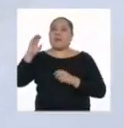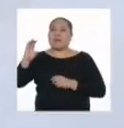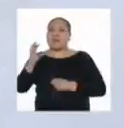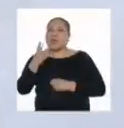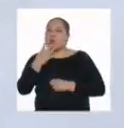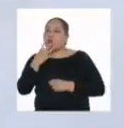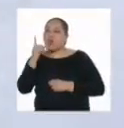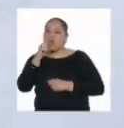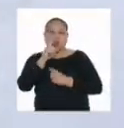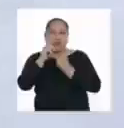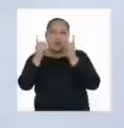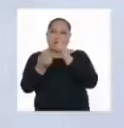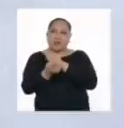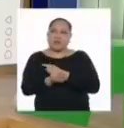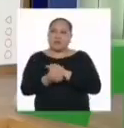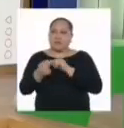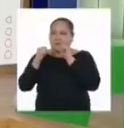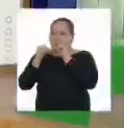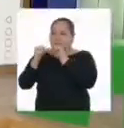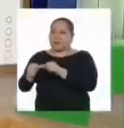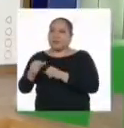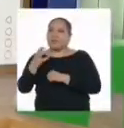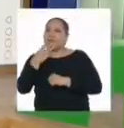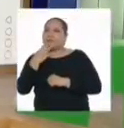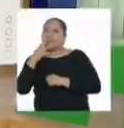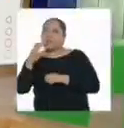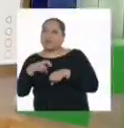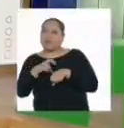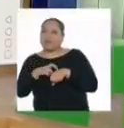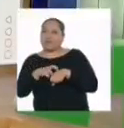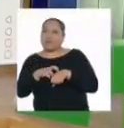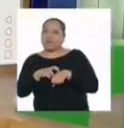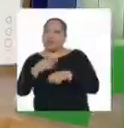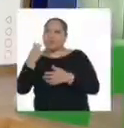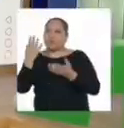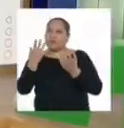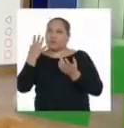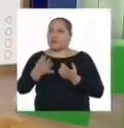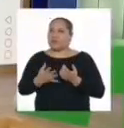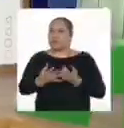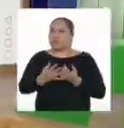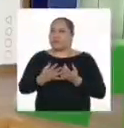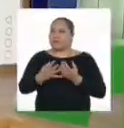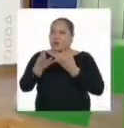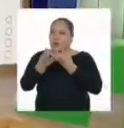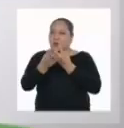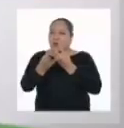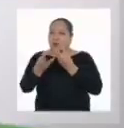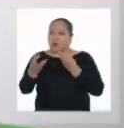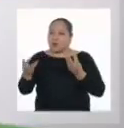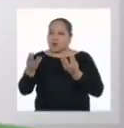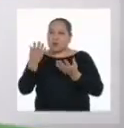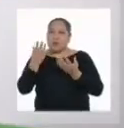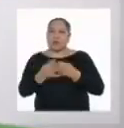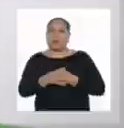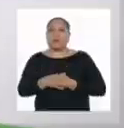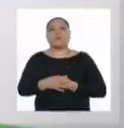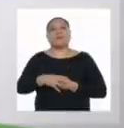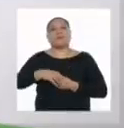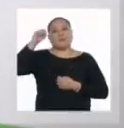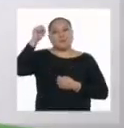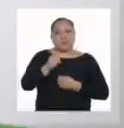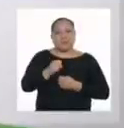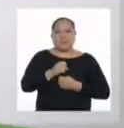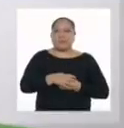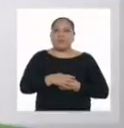eso el color no cambia. Sigue el color natural. Y cuando se acaben, quizá también se volverá oscuro. ¿Es así? Así es,